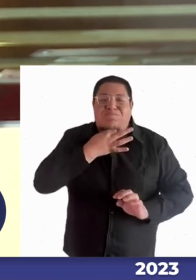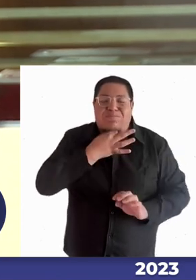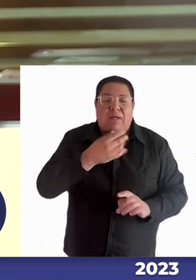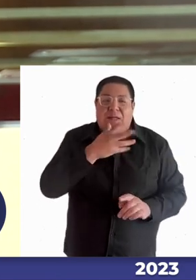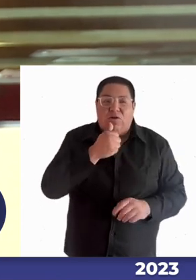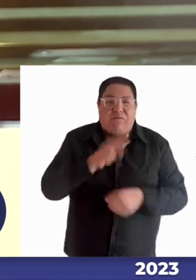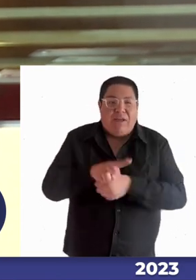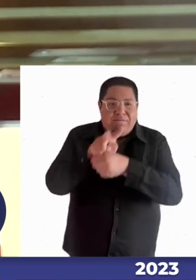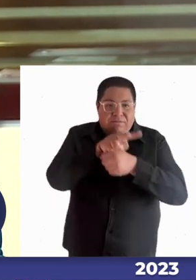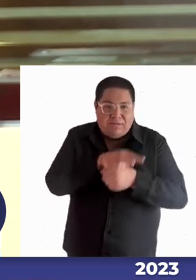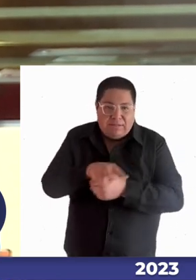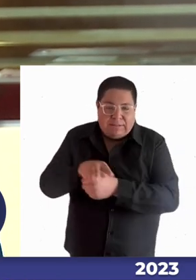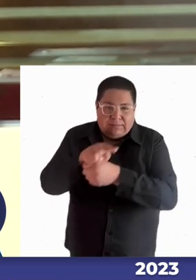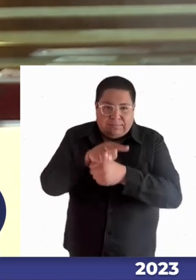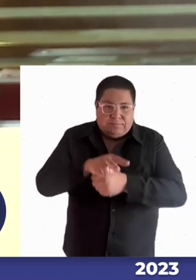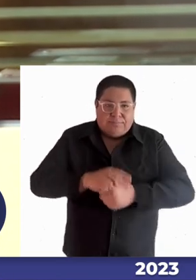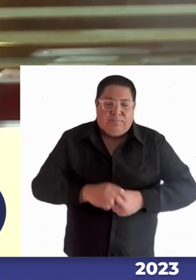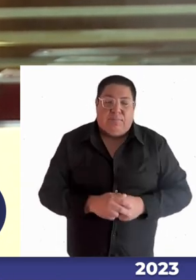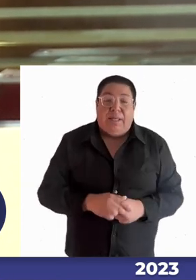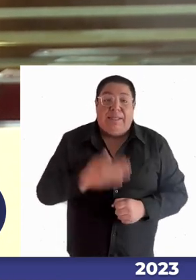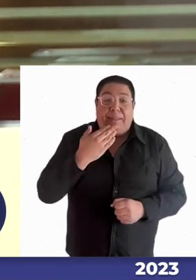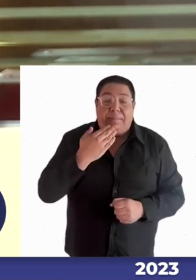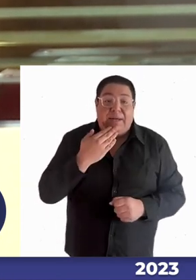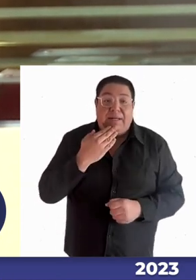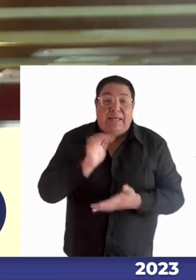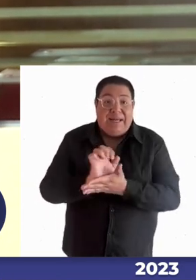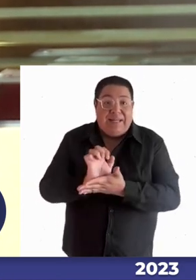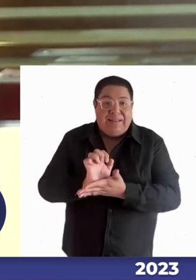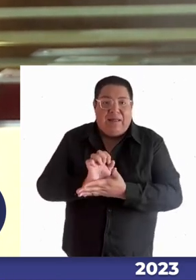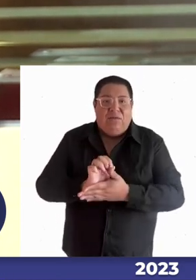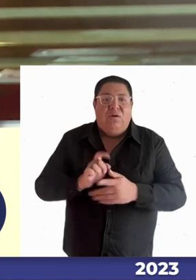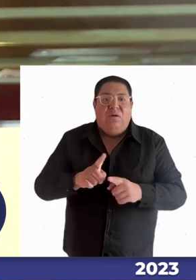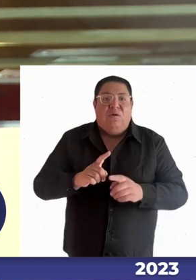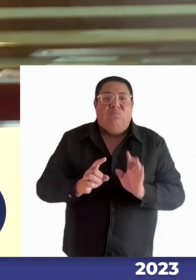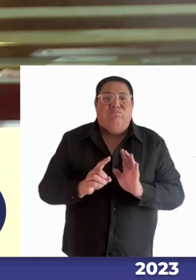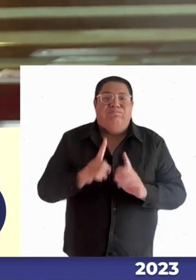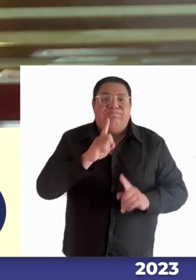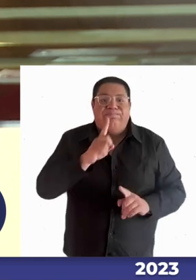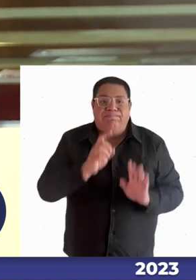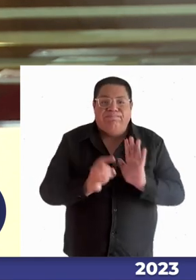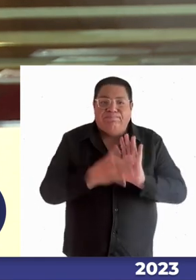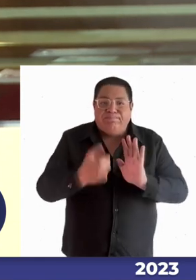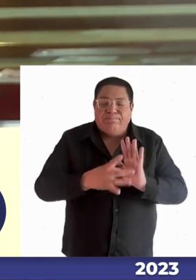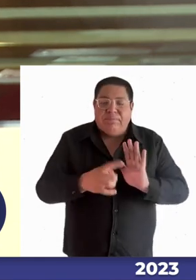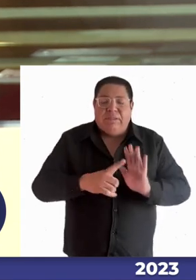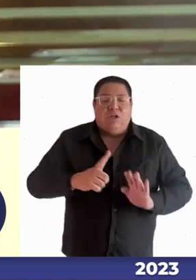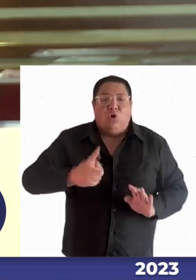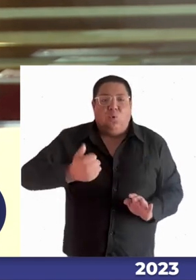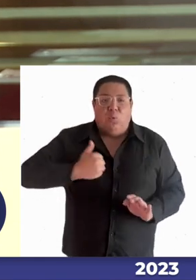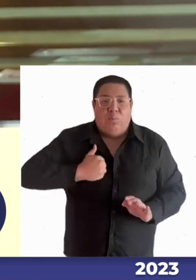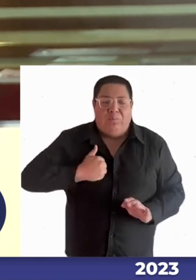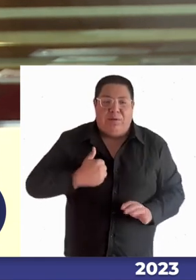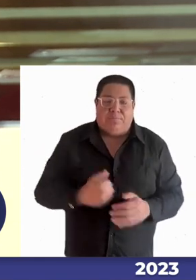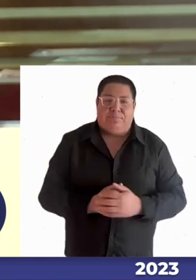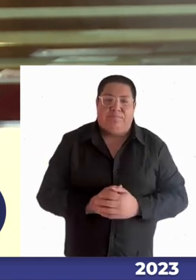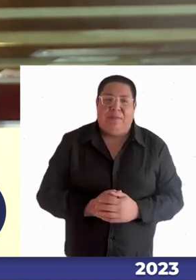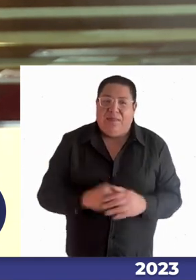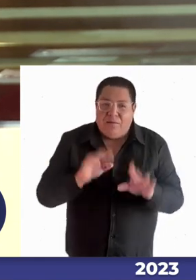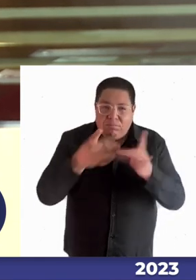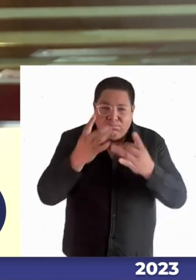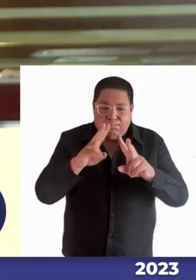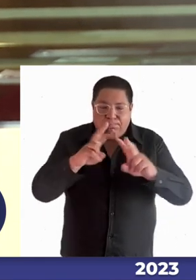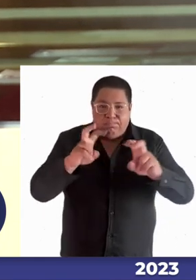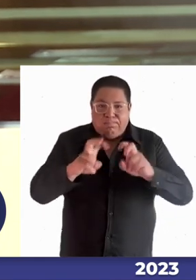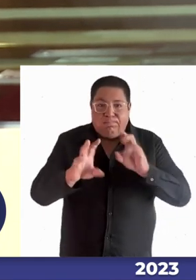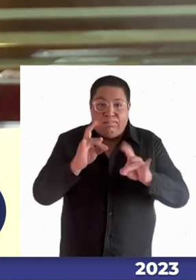y el Estado también había estado incumpliendo mucho esta ley nos dimos cuenta por los